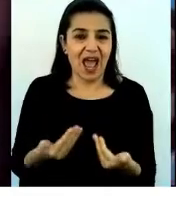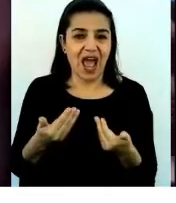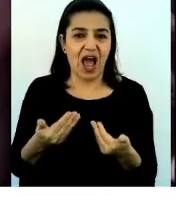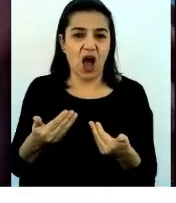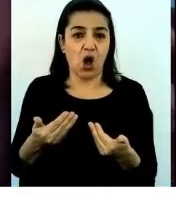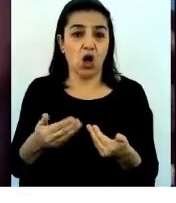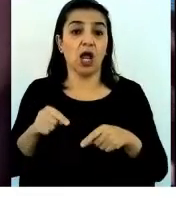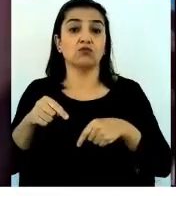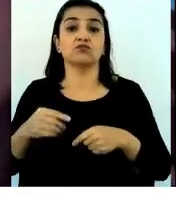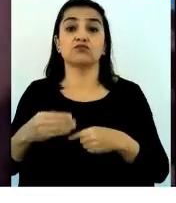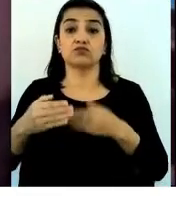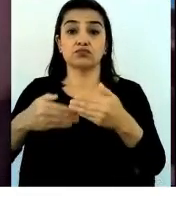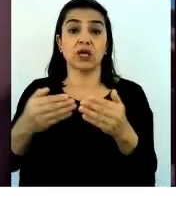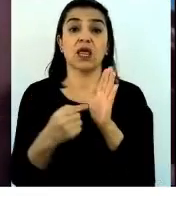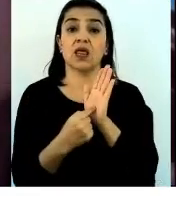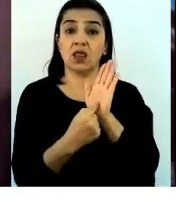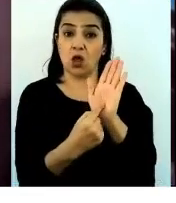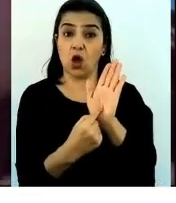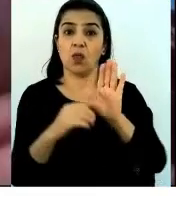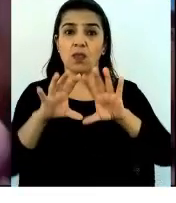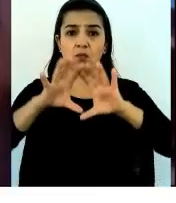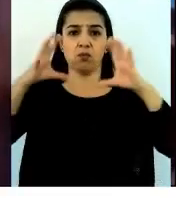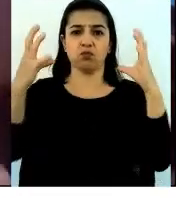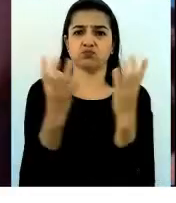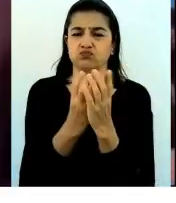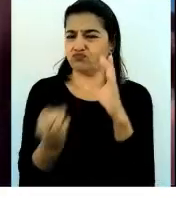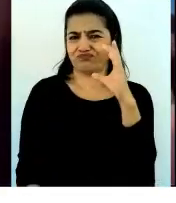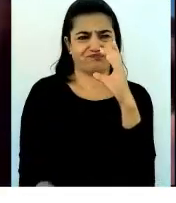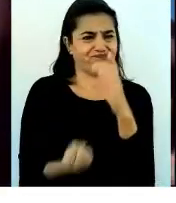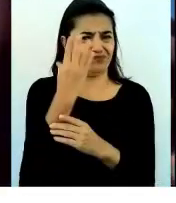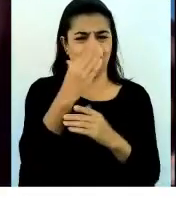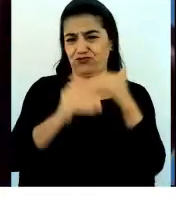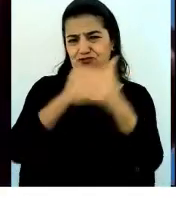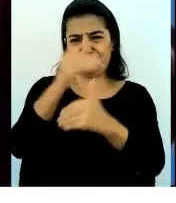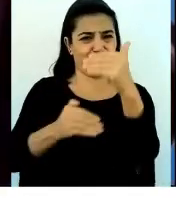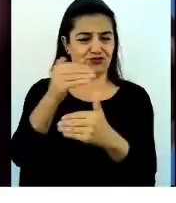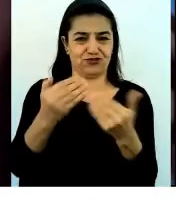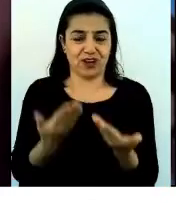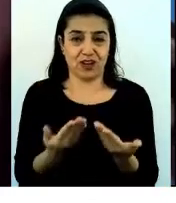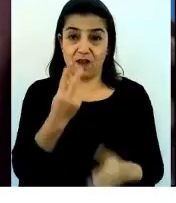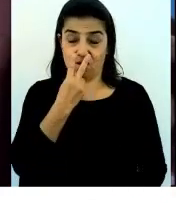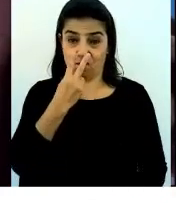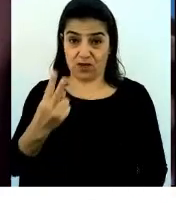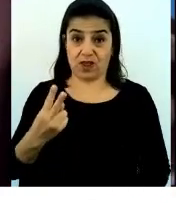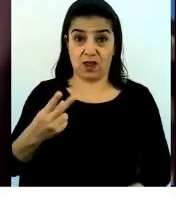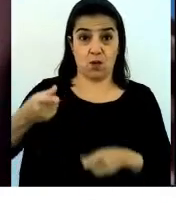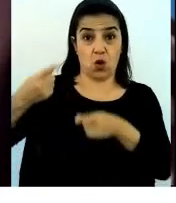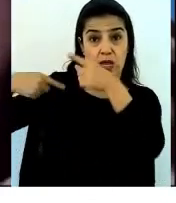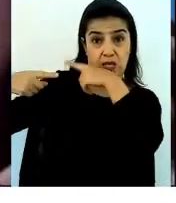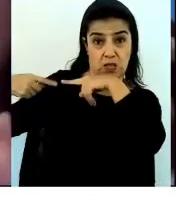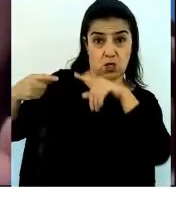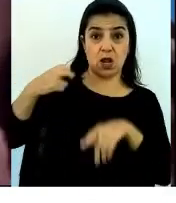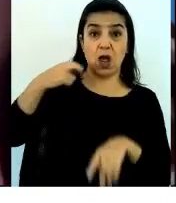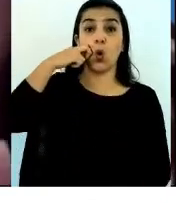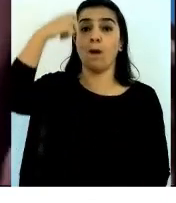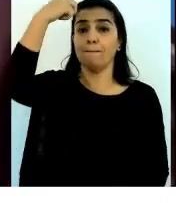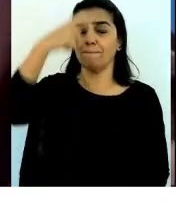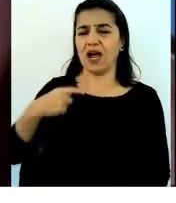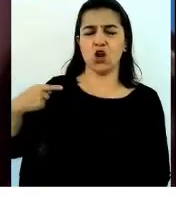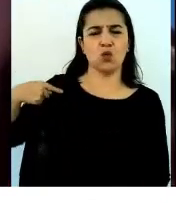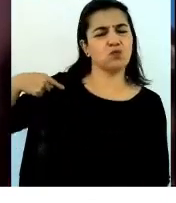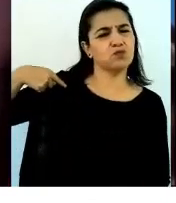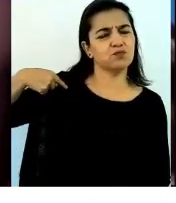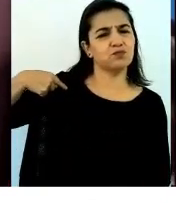fourth wave of revolution. Si vemos la historia del humano, es que